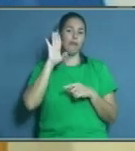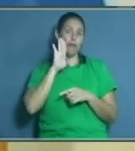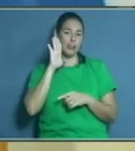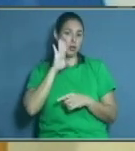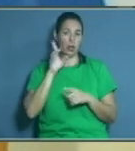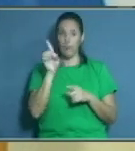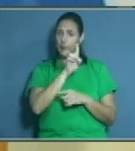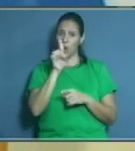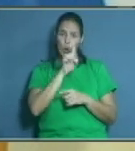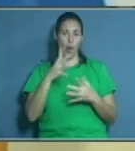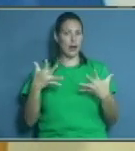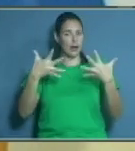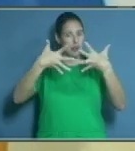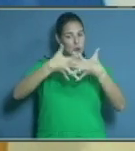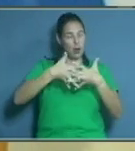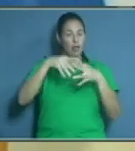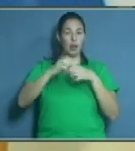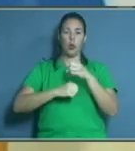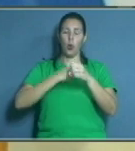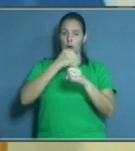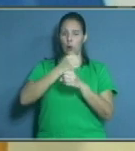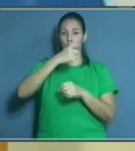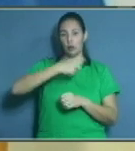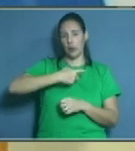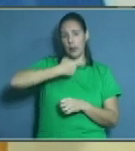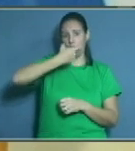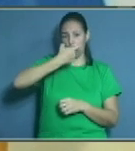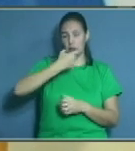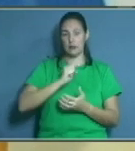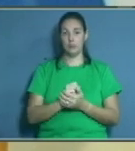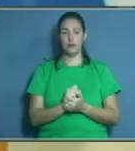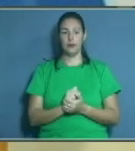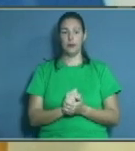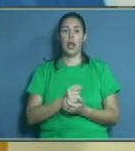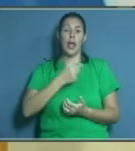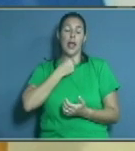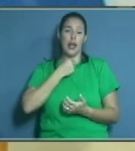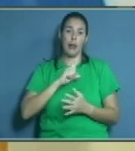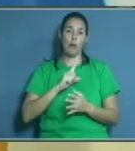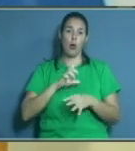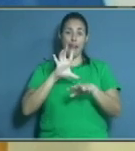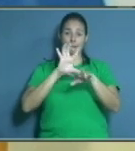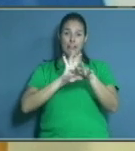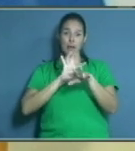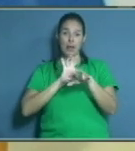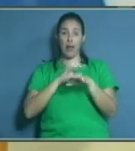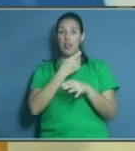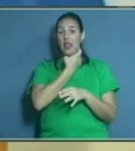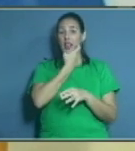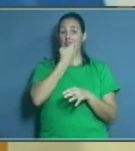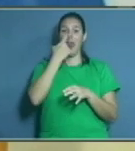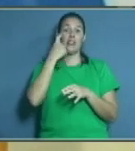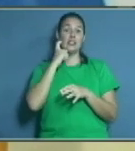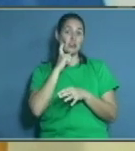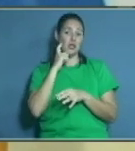adas con el uso de la prótesis, como la enfermedad periodontal, por ejemplo. Por tanto, en este tipo de lesión que